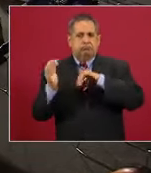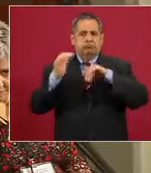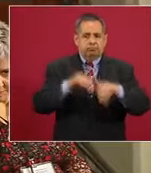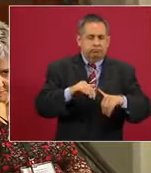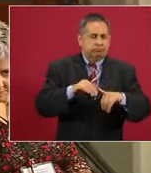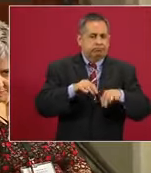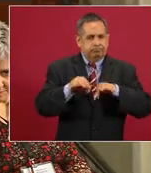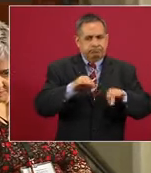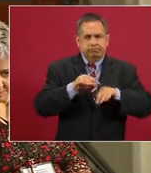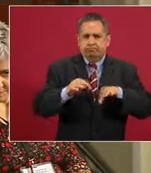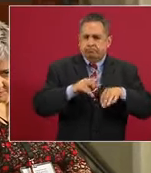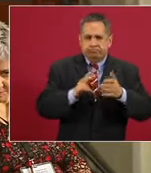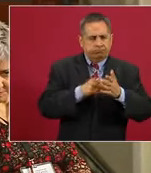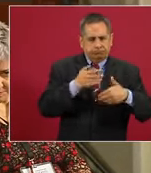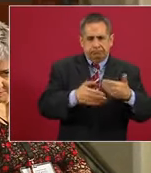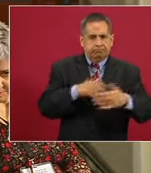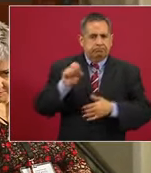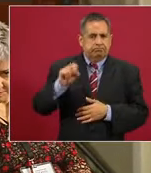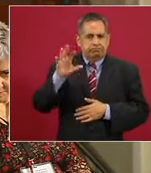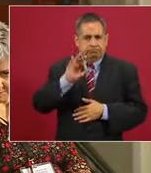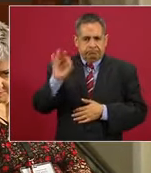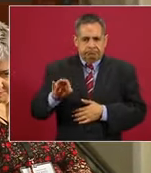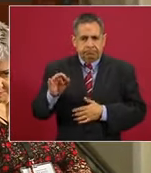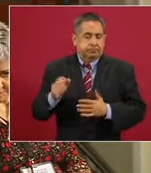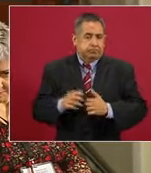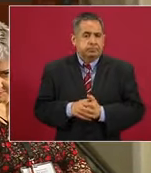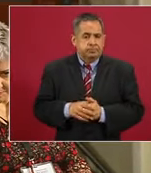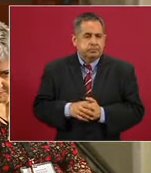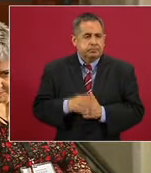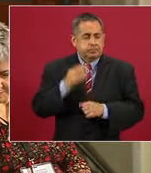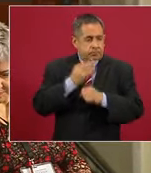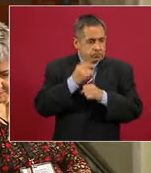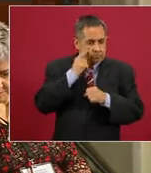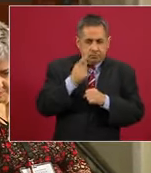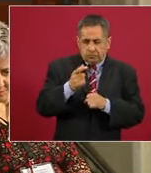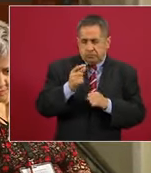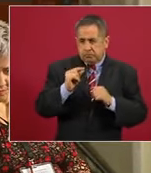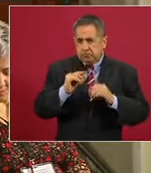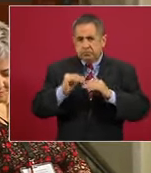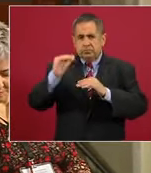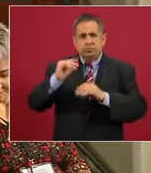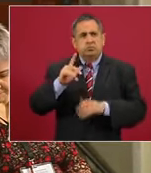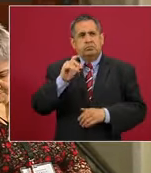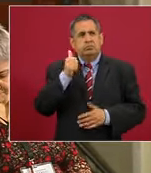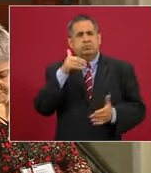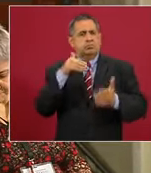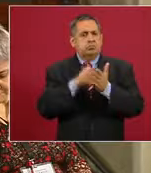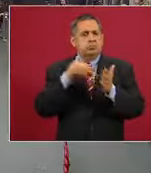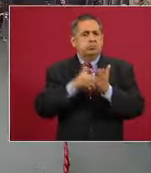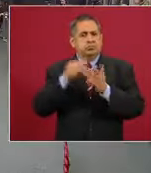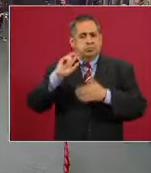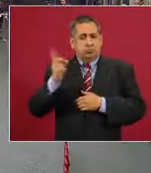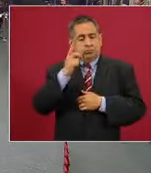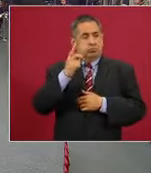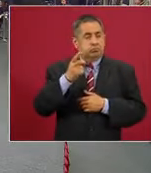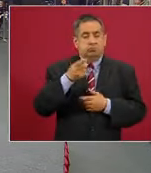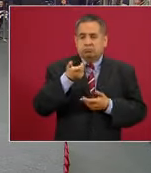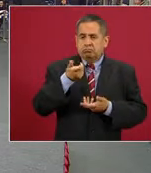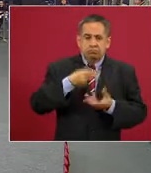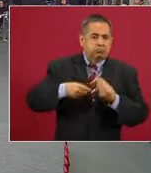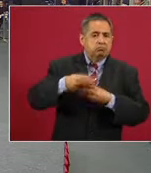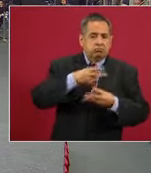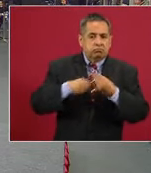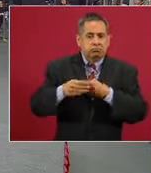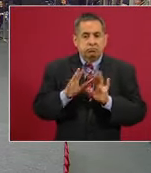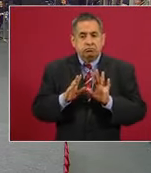momento. La balanza comercial generó un superávit de más de seis mil millones de dólares y lo más importante es que no